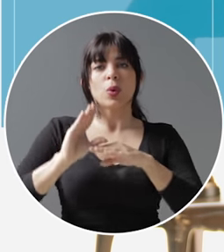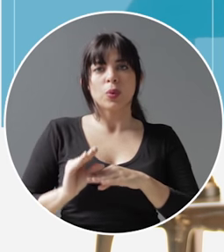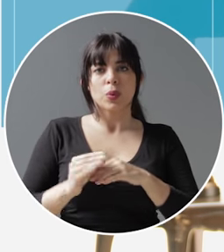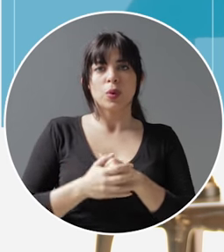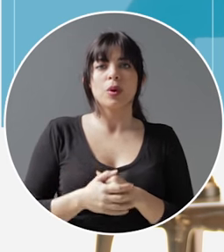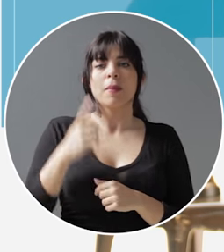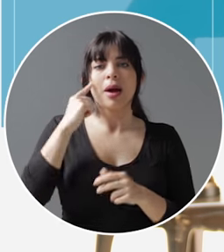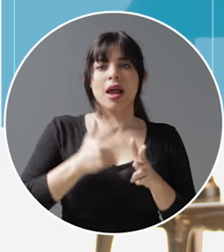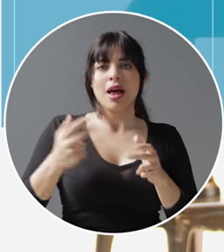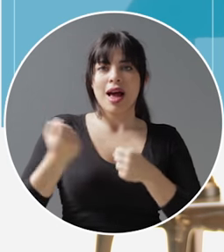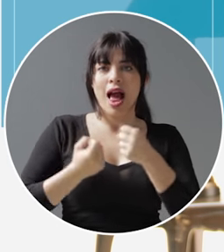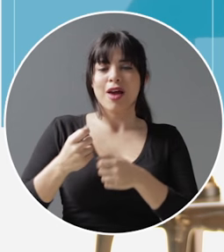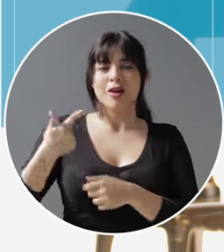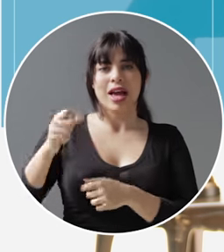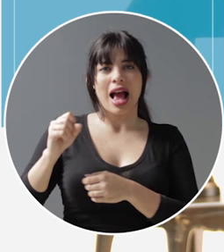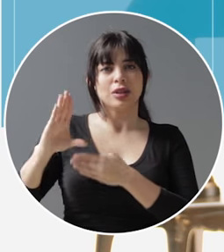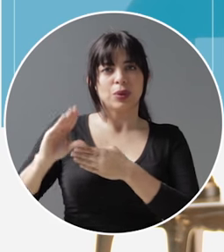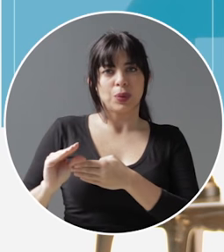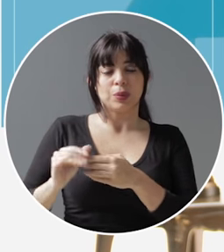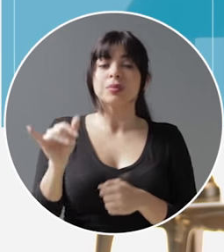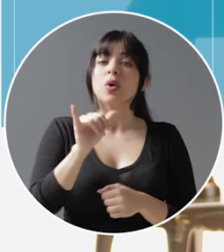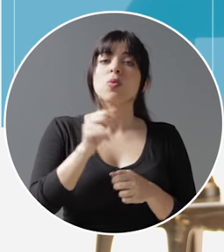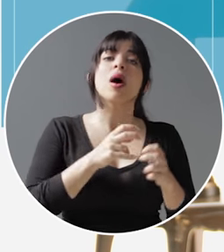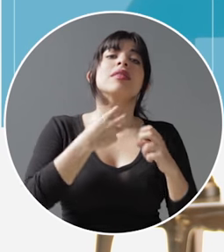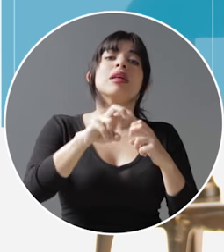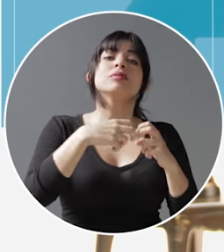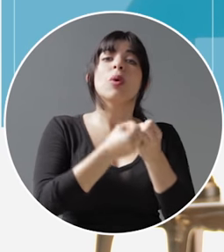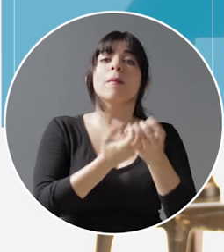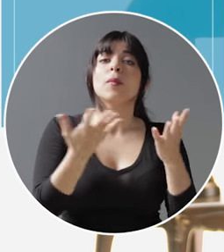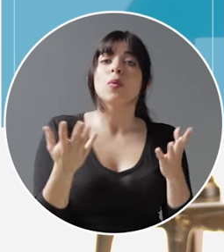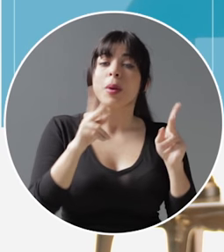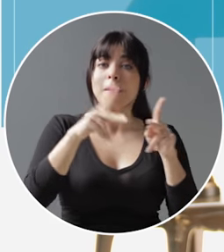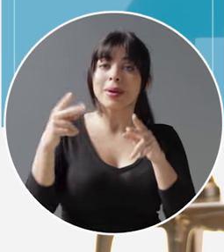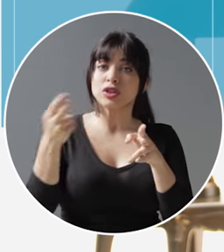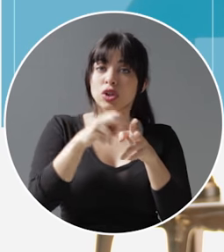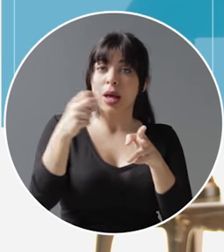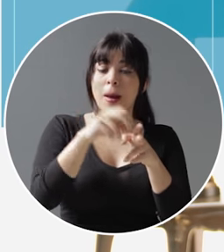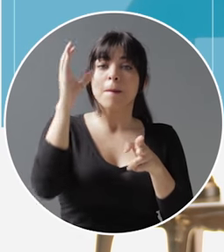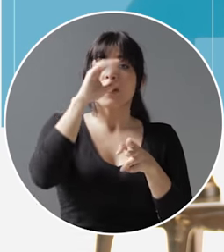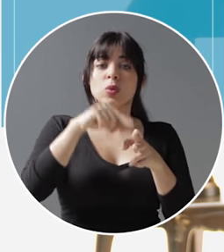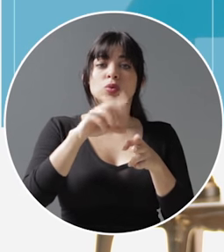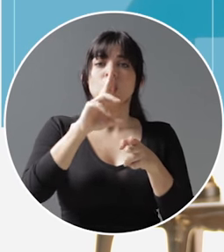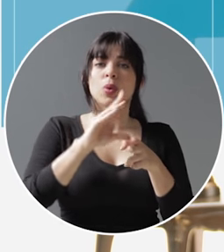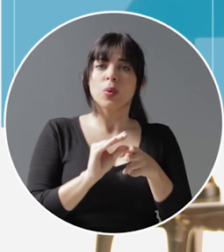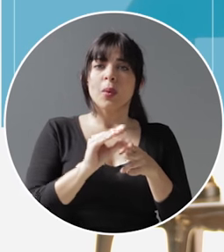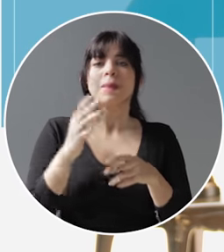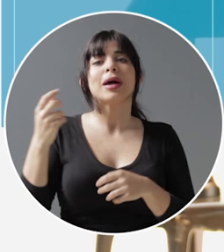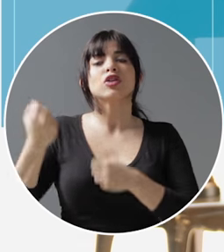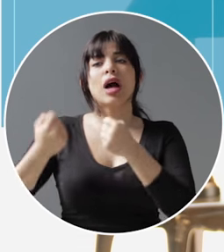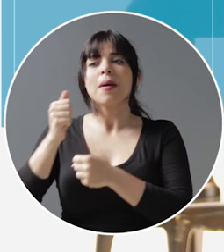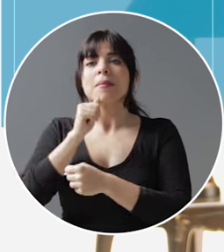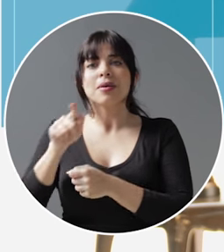emisiones del sector transporte. Igualmente, el transporte público sostenible de personas, para reducir el uso intensivo de